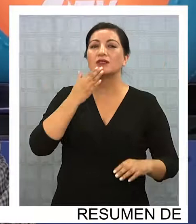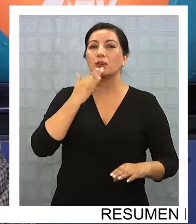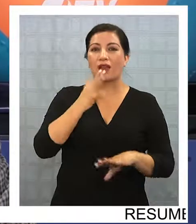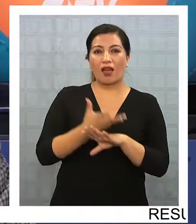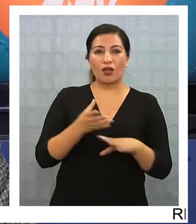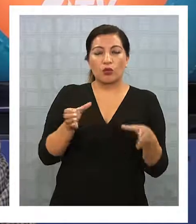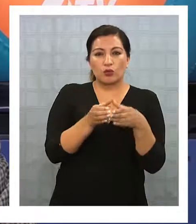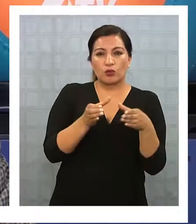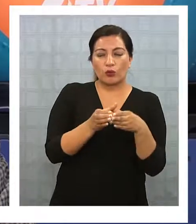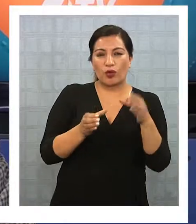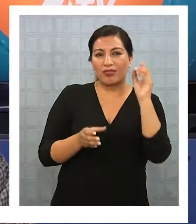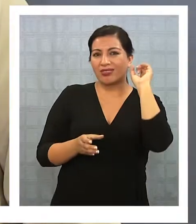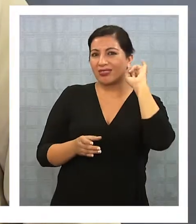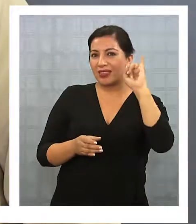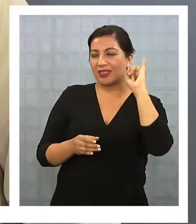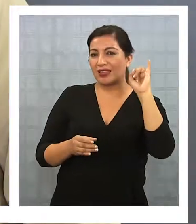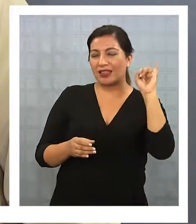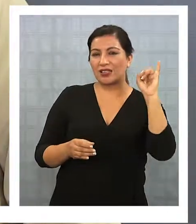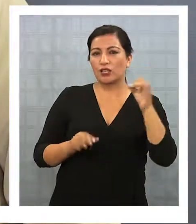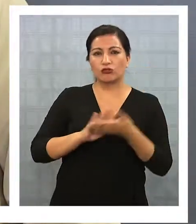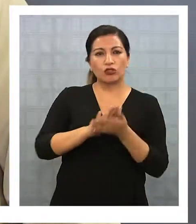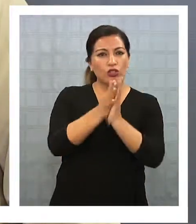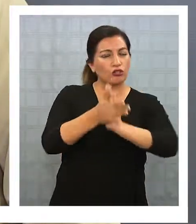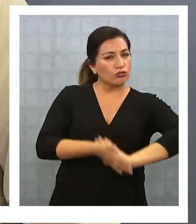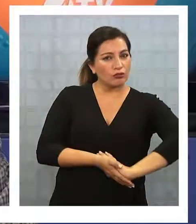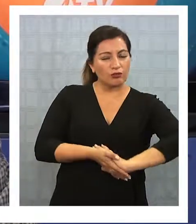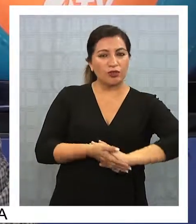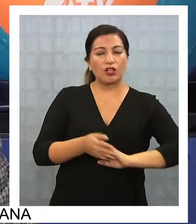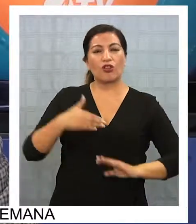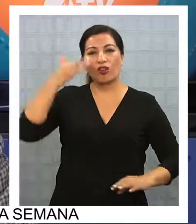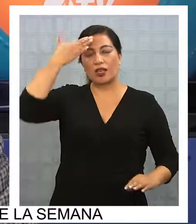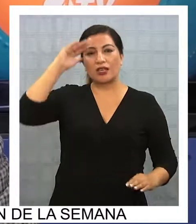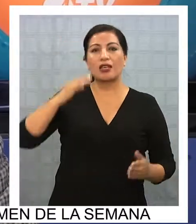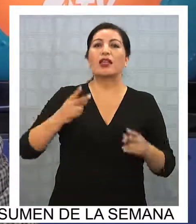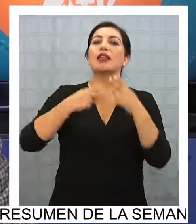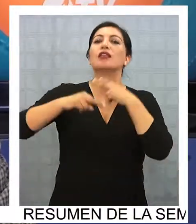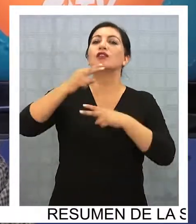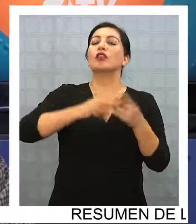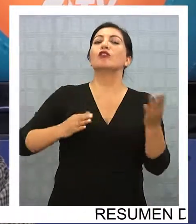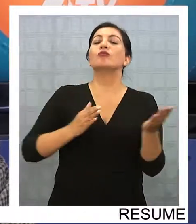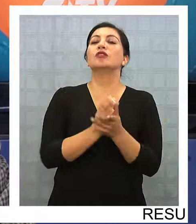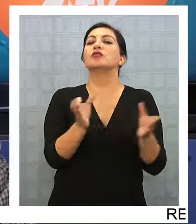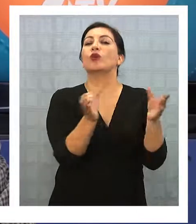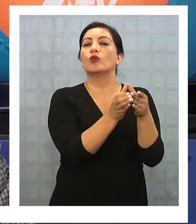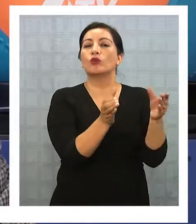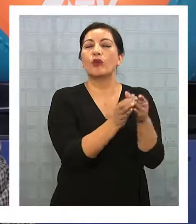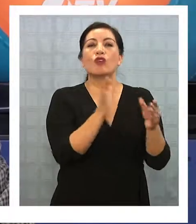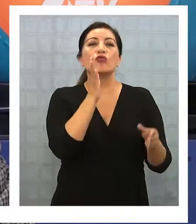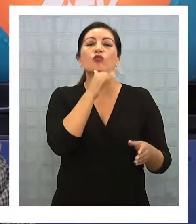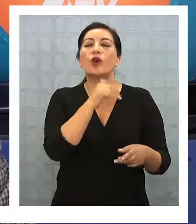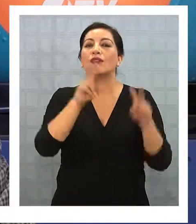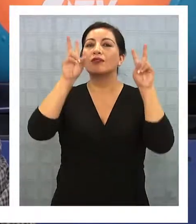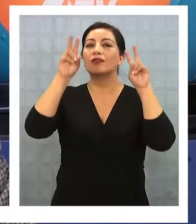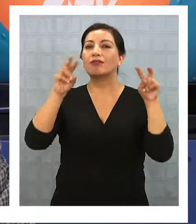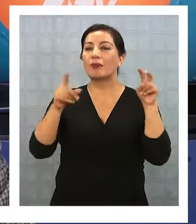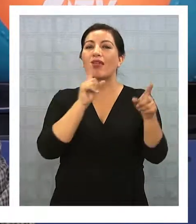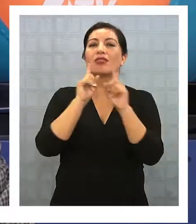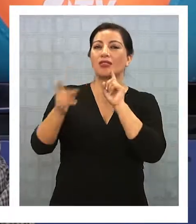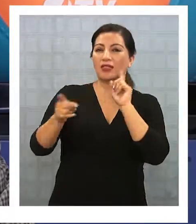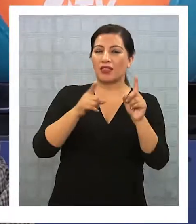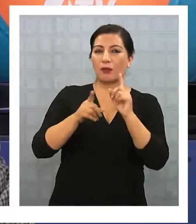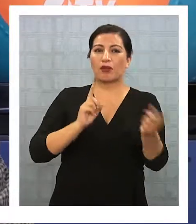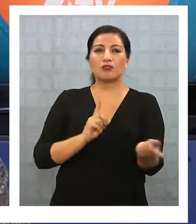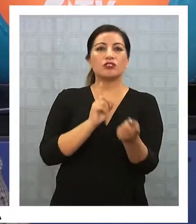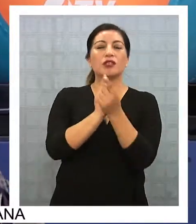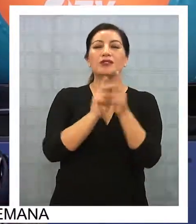porque hay una izquierda totalitaria en este país que son los que creen que la historia comienza con ellos y que no hay espacio para el diálogo y para